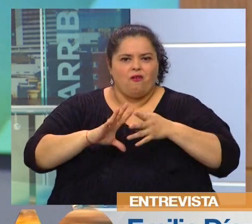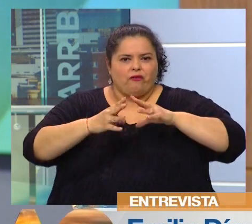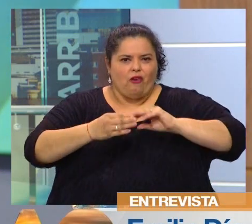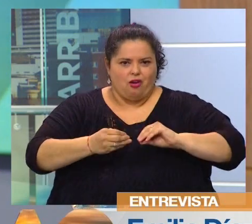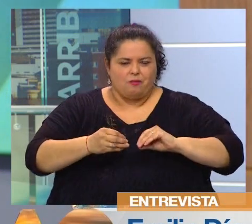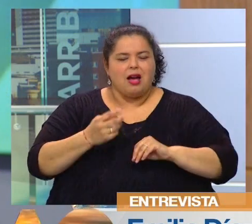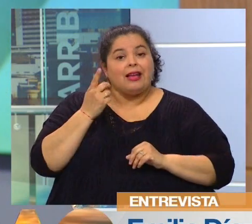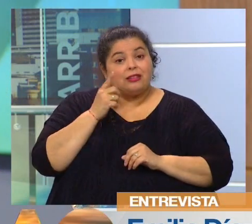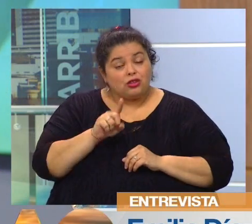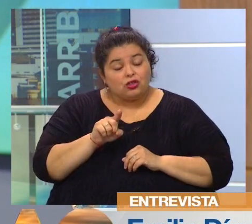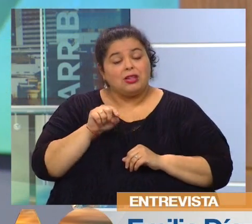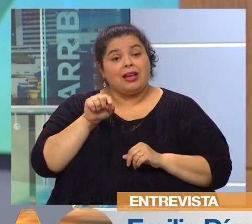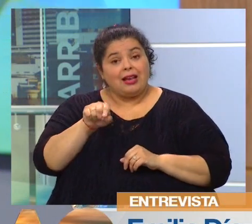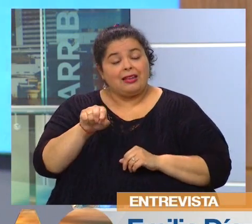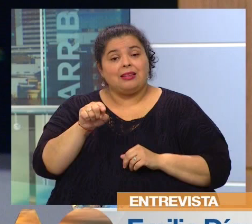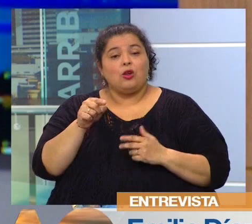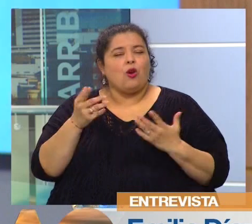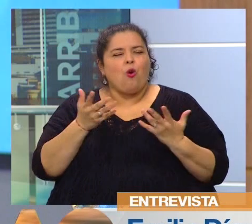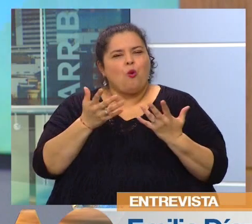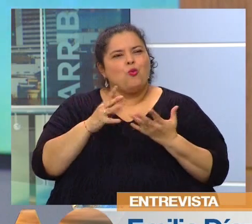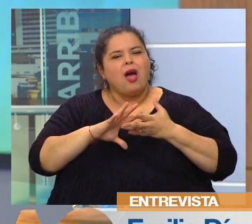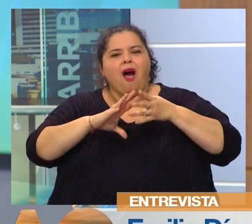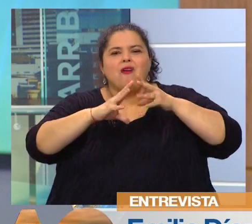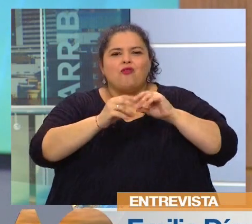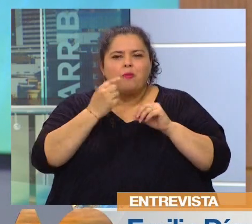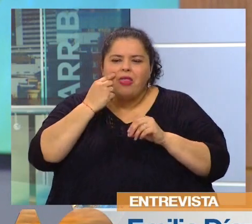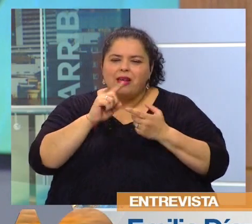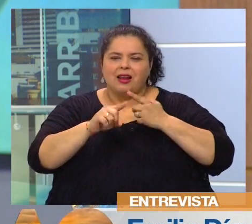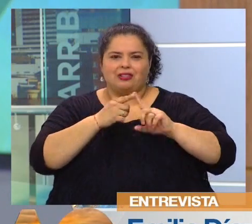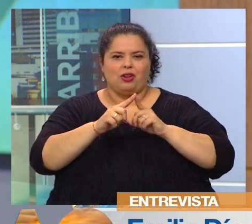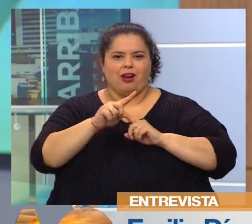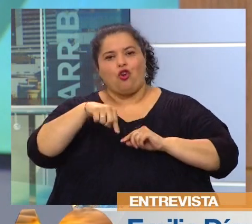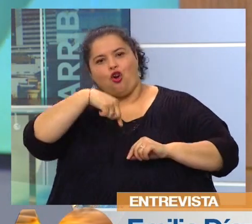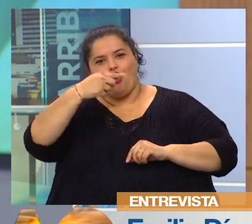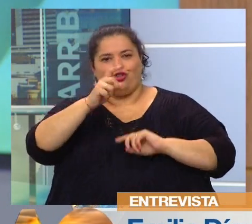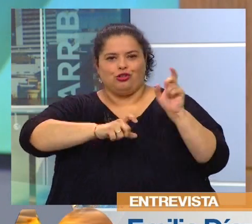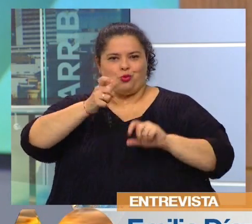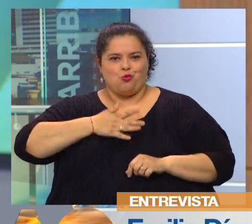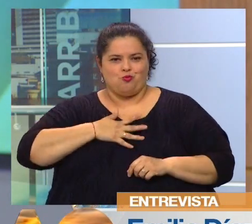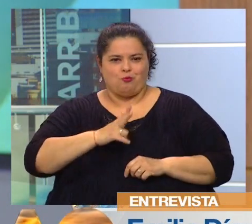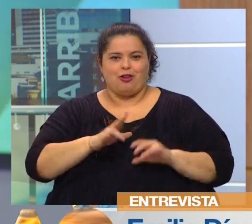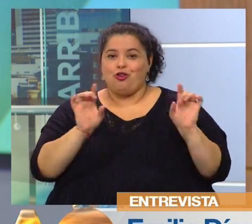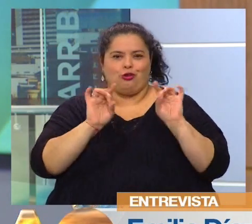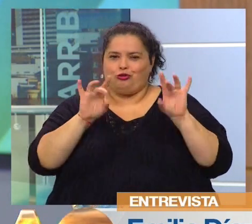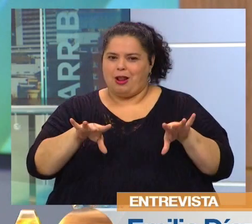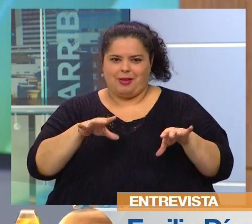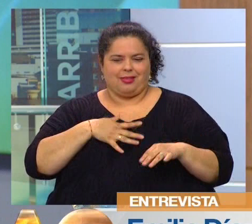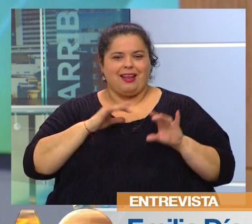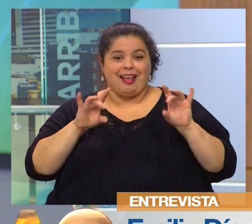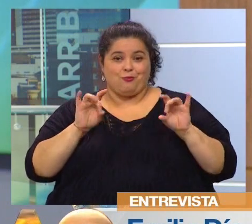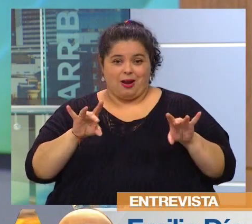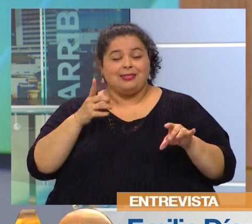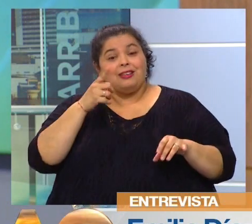extractivista de relacionarnos con los seres humanos, no solo con la naturaleza, ¿no? Entonces,